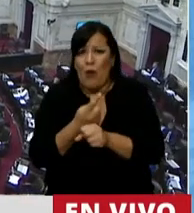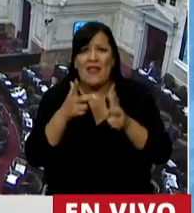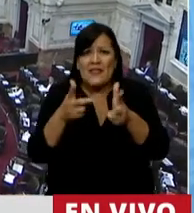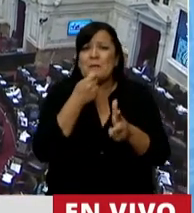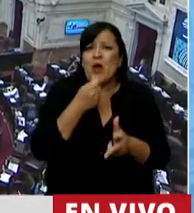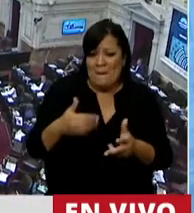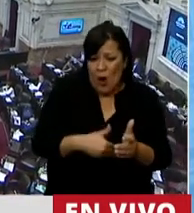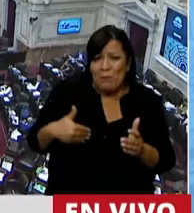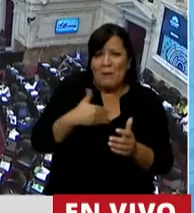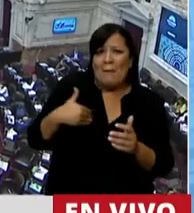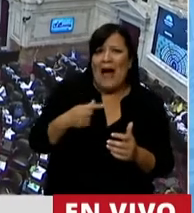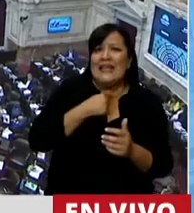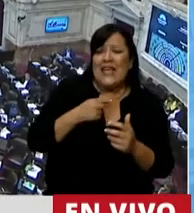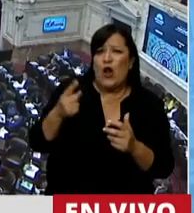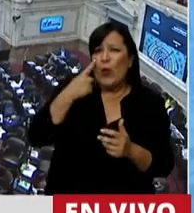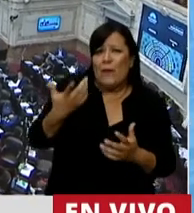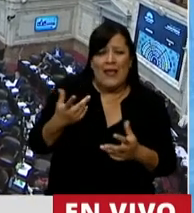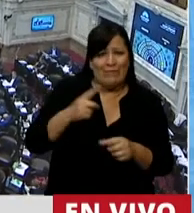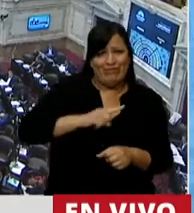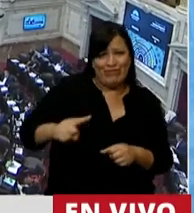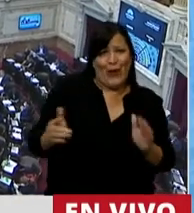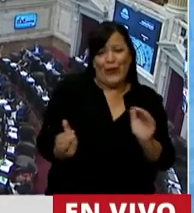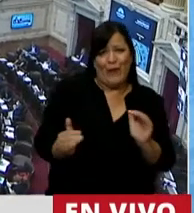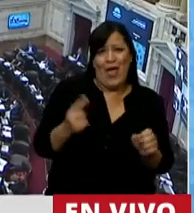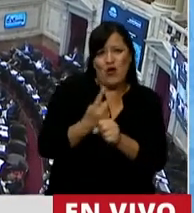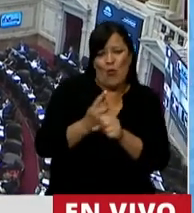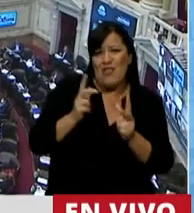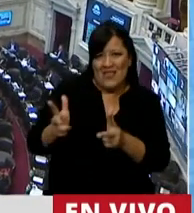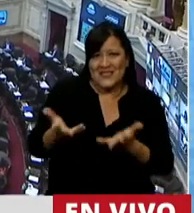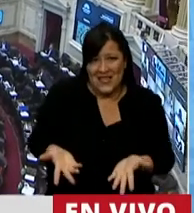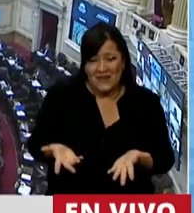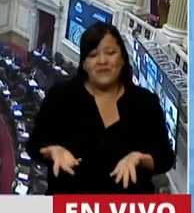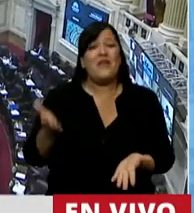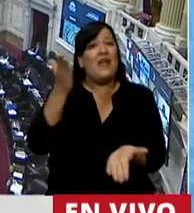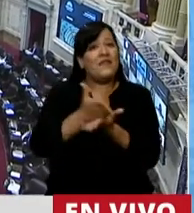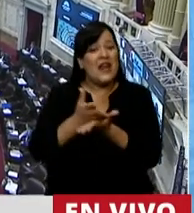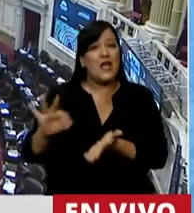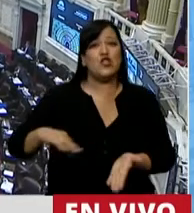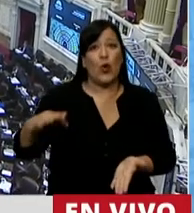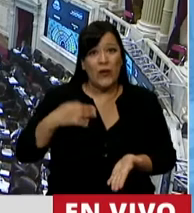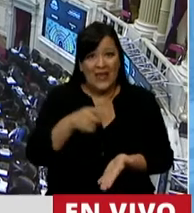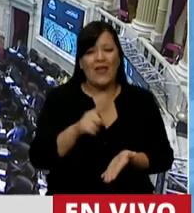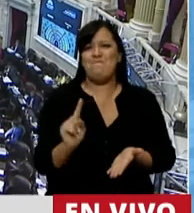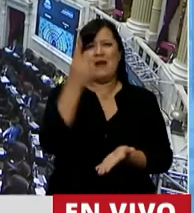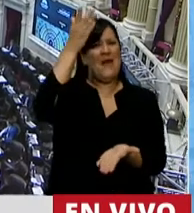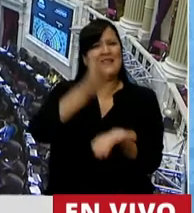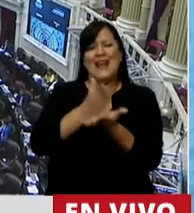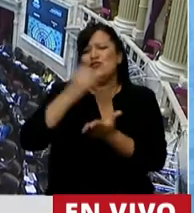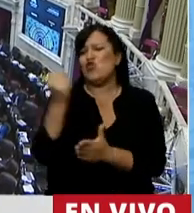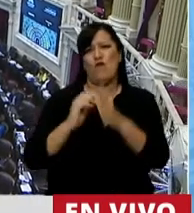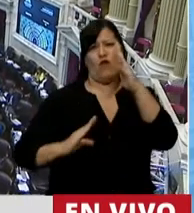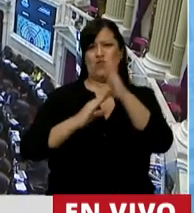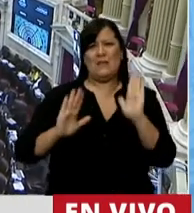mamá, quiero vivir. El derecho a la vida es el primer derecho fundamental